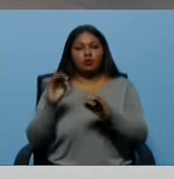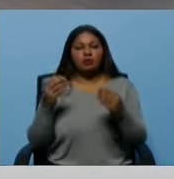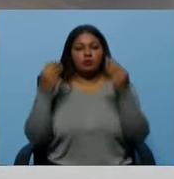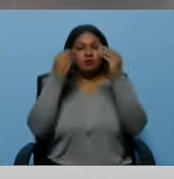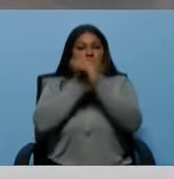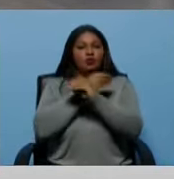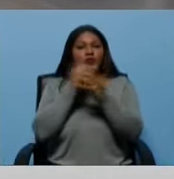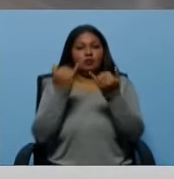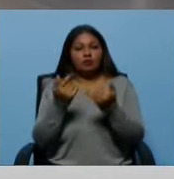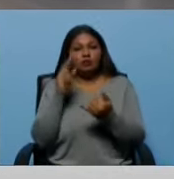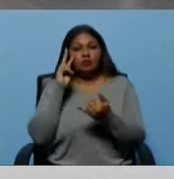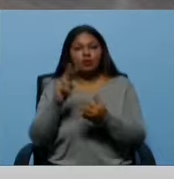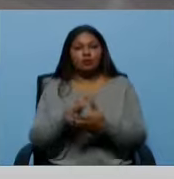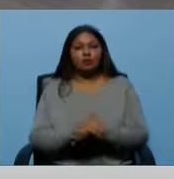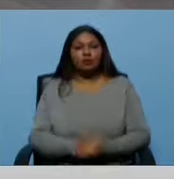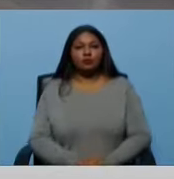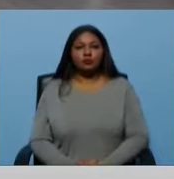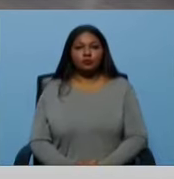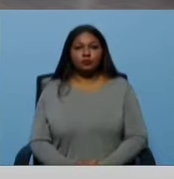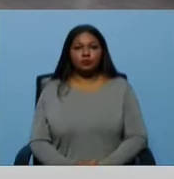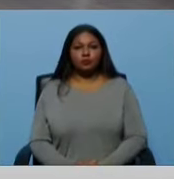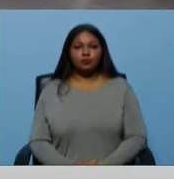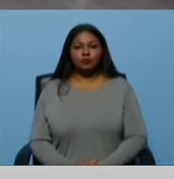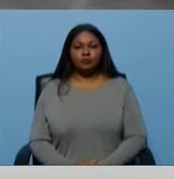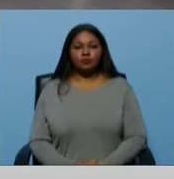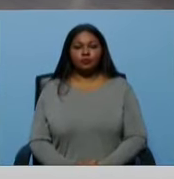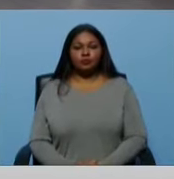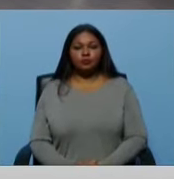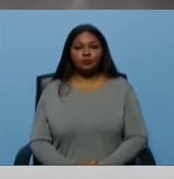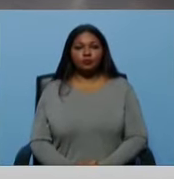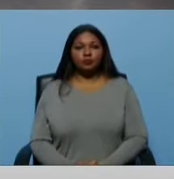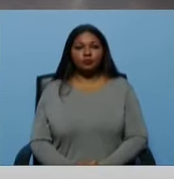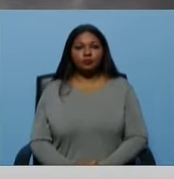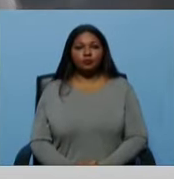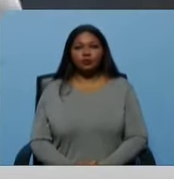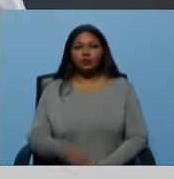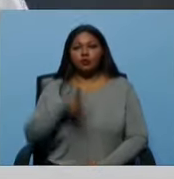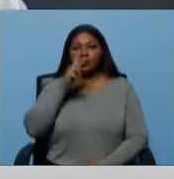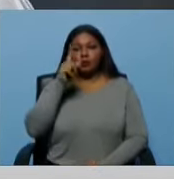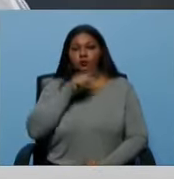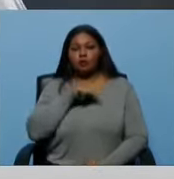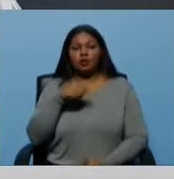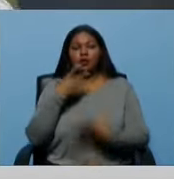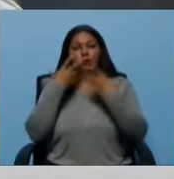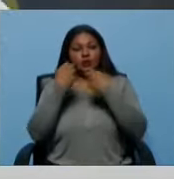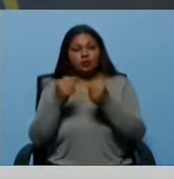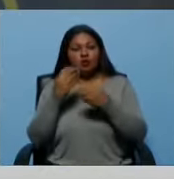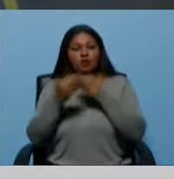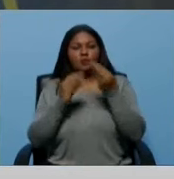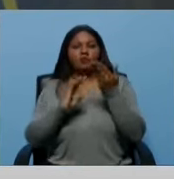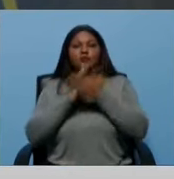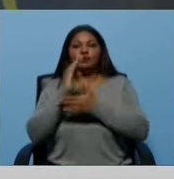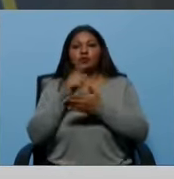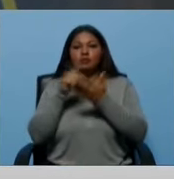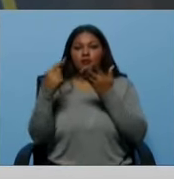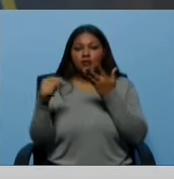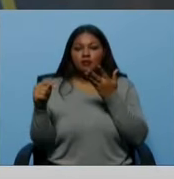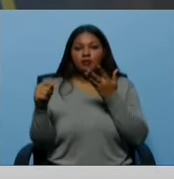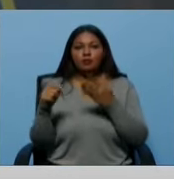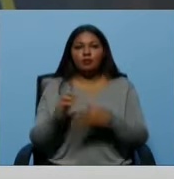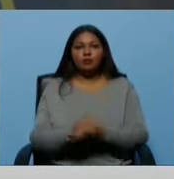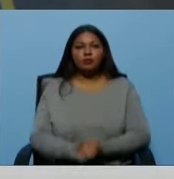Hay una confusión ahí de que... Con la satanización, o no más bien con la comprensión de cómo funcionan estas plataformas,